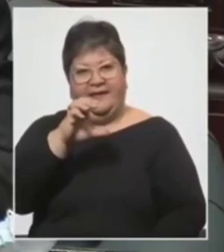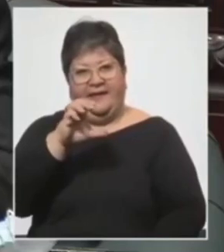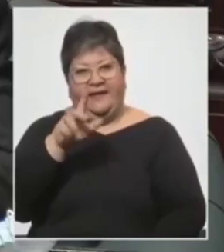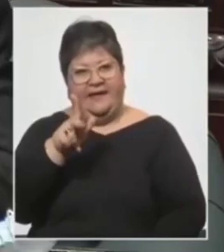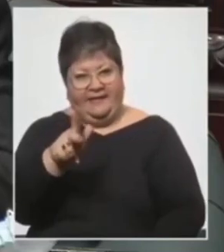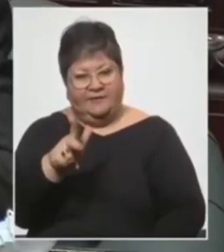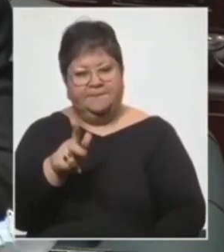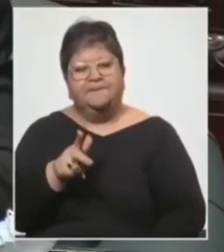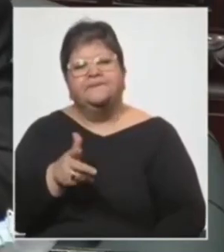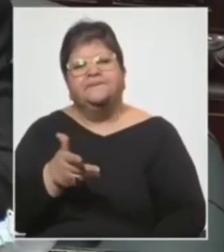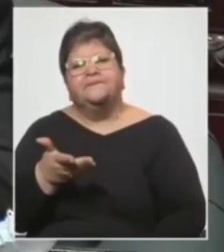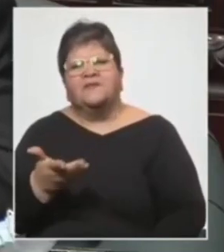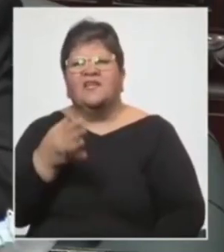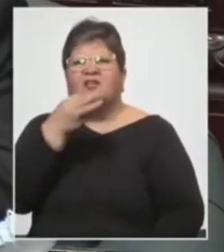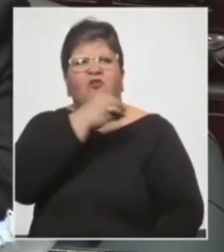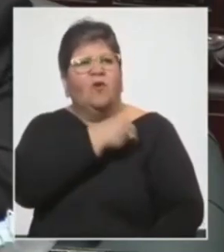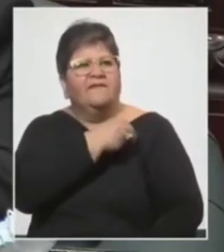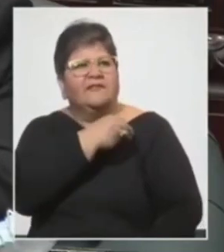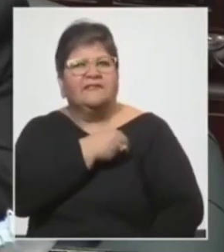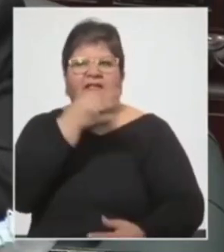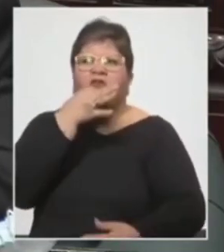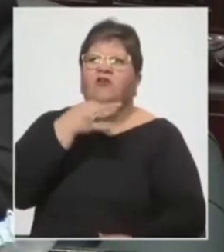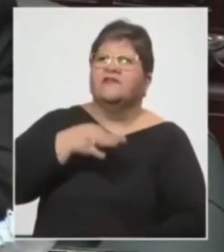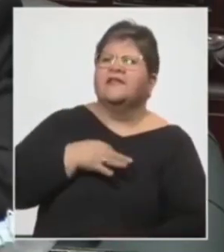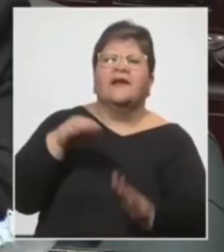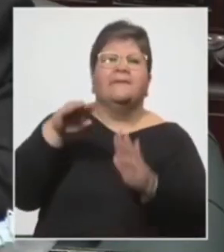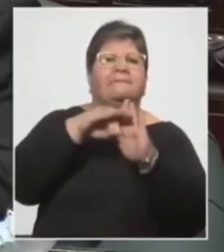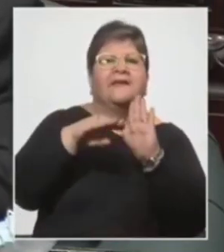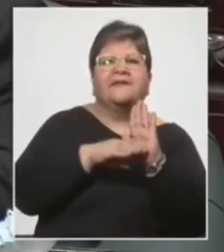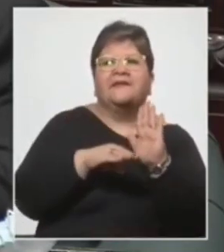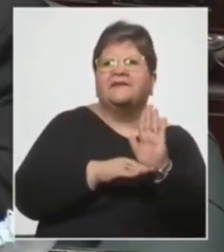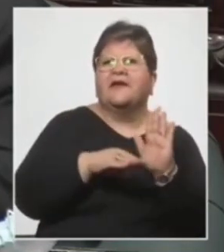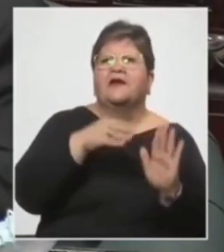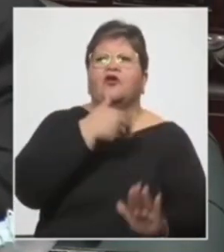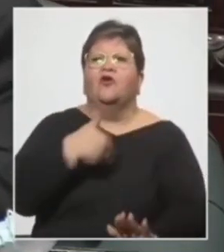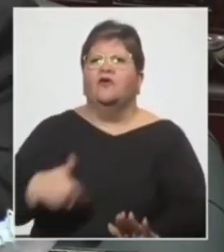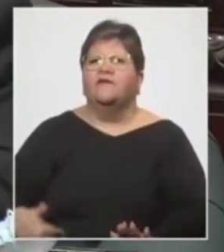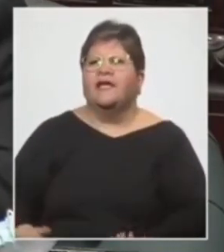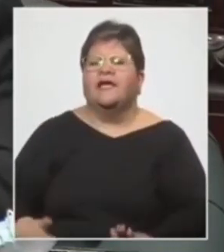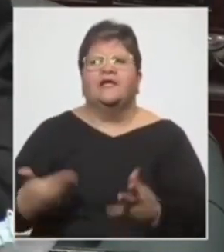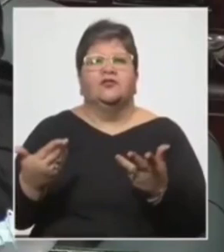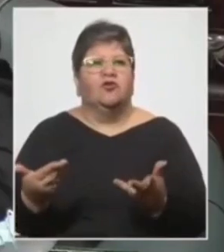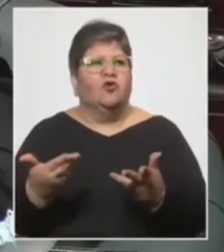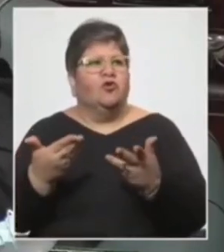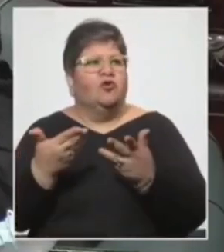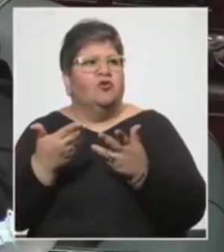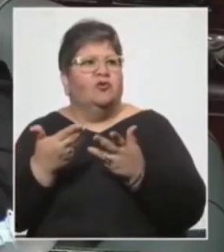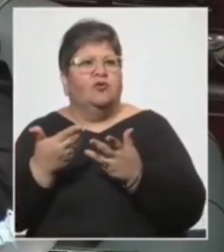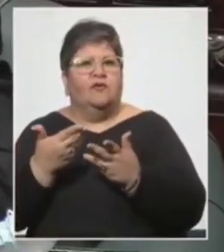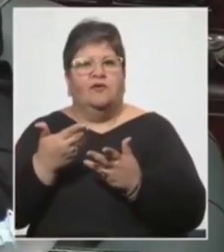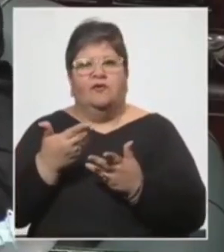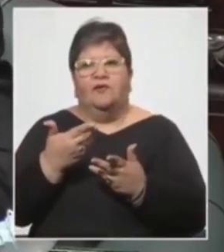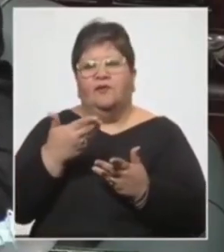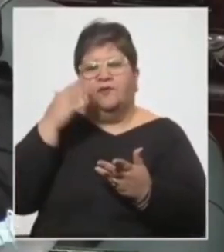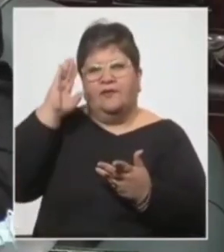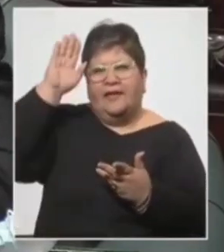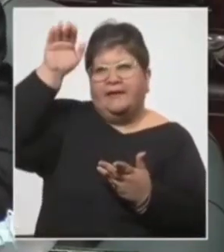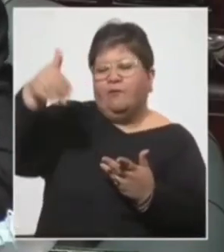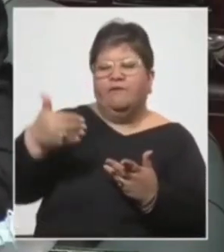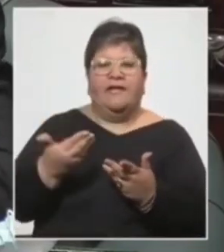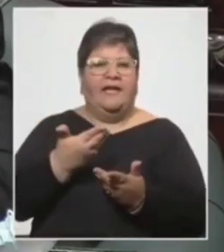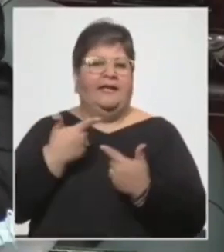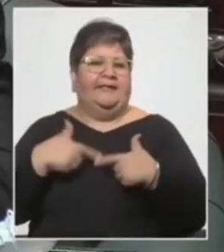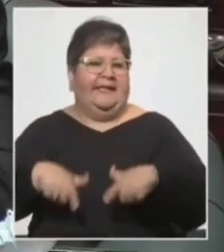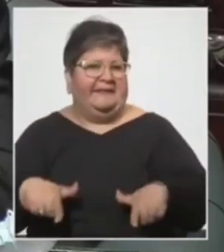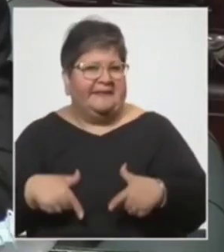indiquen que medidas posibles ya sea las que tengan que tomar el gobierno central ya sea las que tenga que tomar los gobiernos departamentales